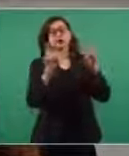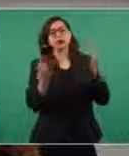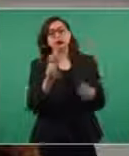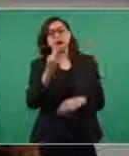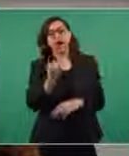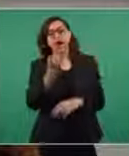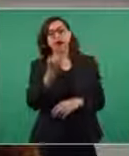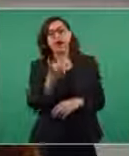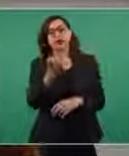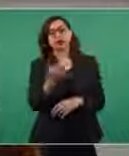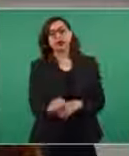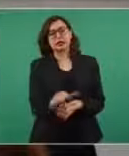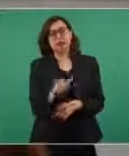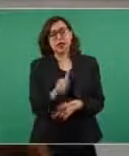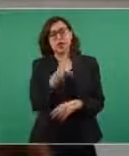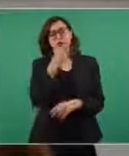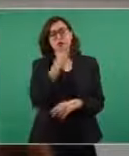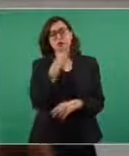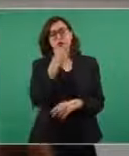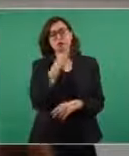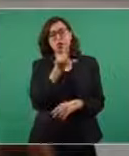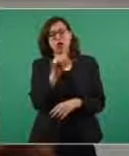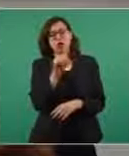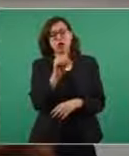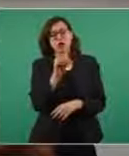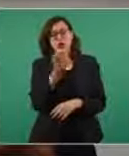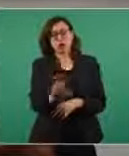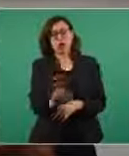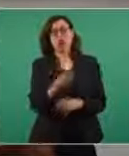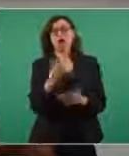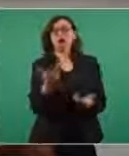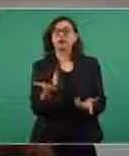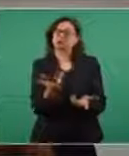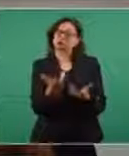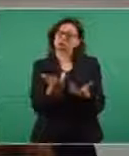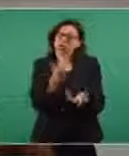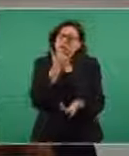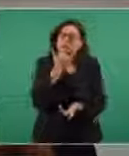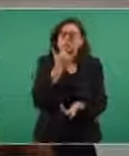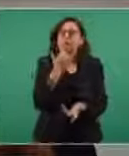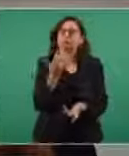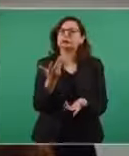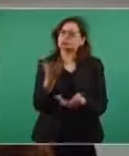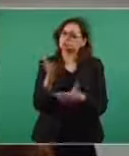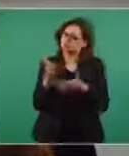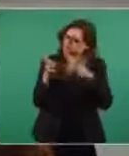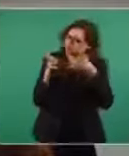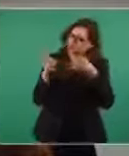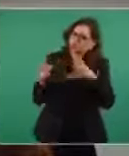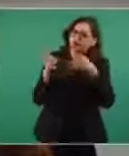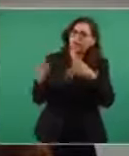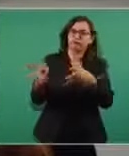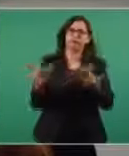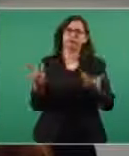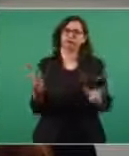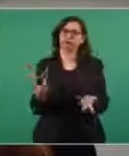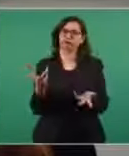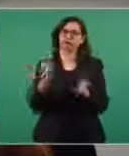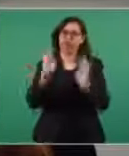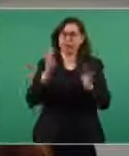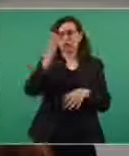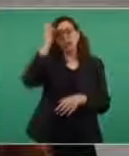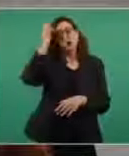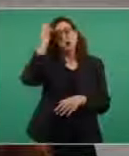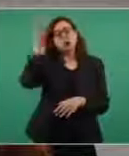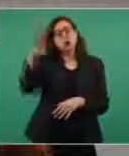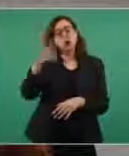señor Soé Robledo ahí con todo respeto un jaloncito de orejas porque nomás fue en el momento que estuvimos aquí y después ya se olvidaron y lo del